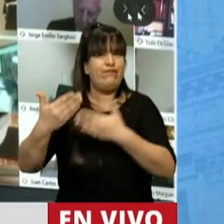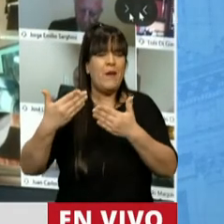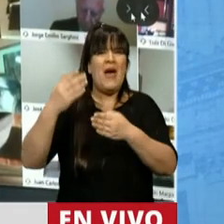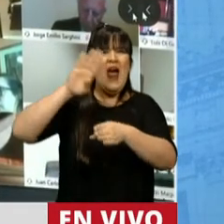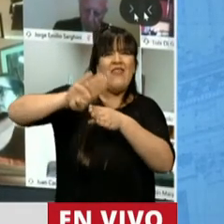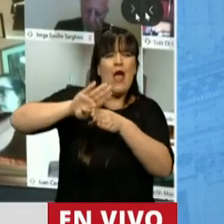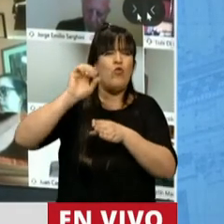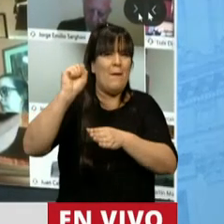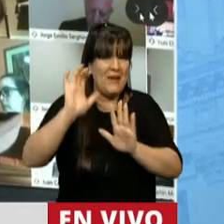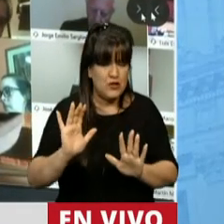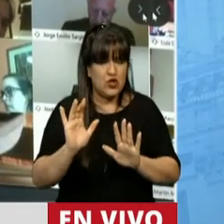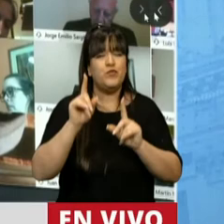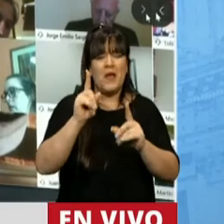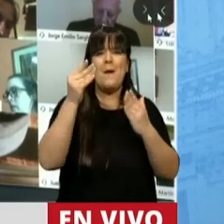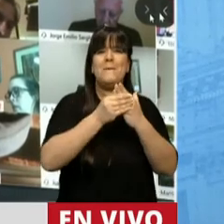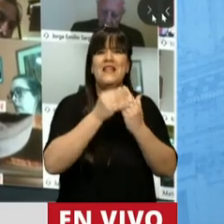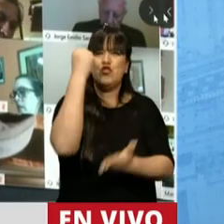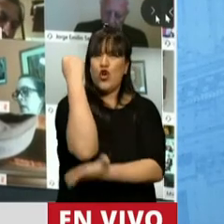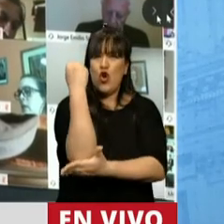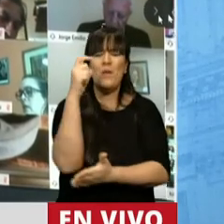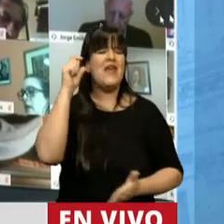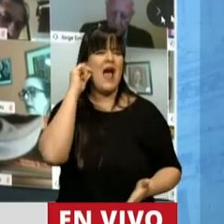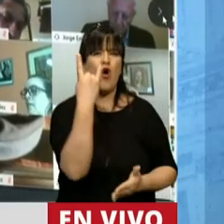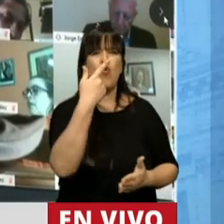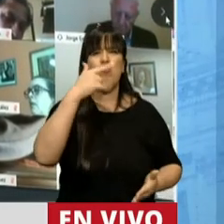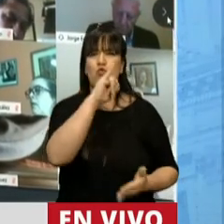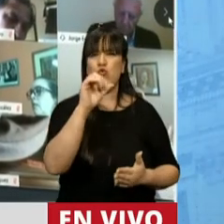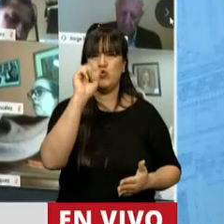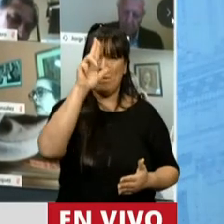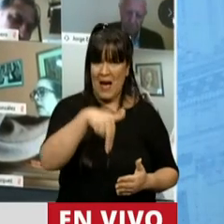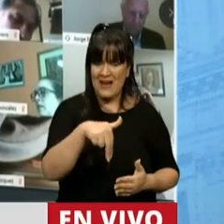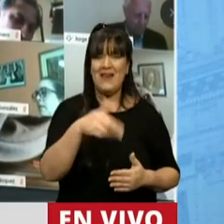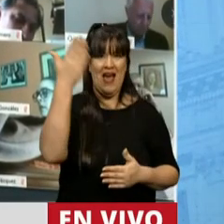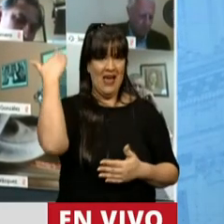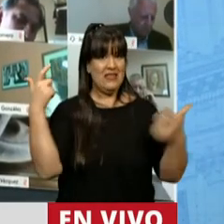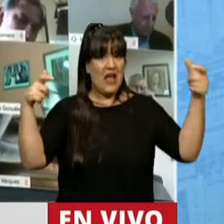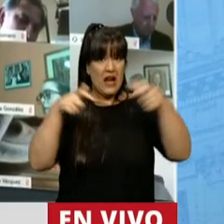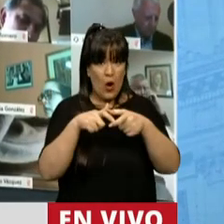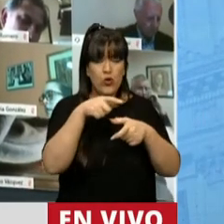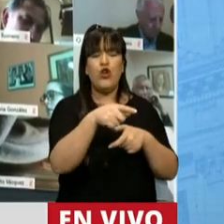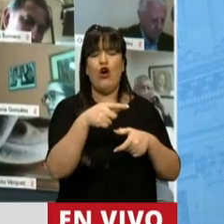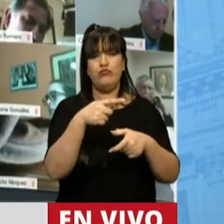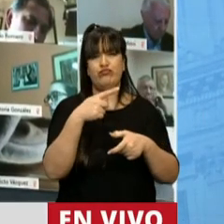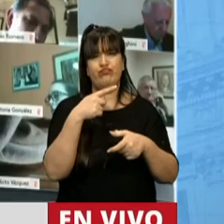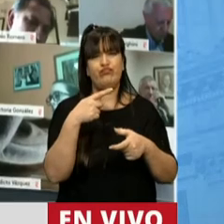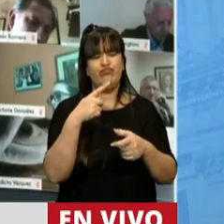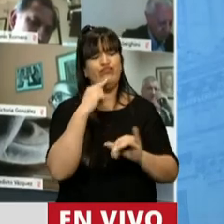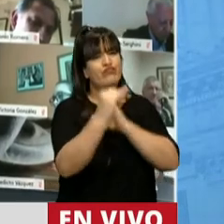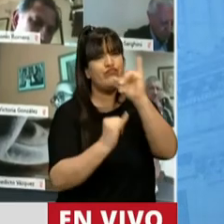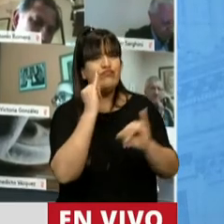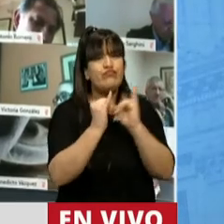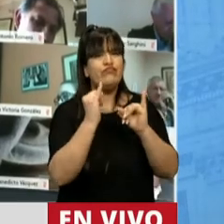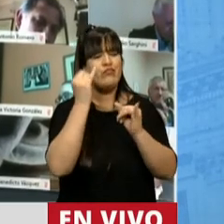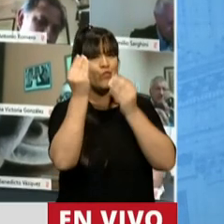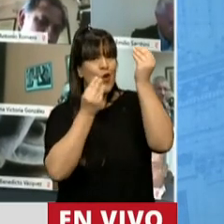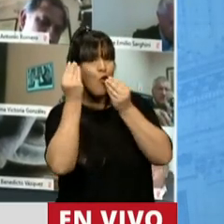pesos. El Ministro Guzmán en la reunión que tuvimos también nos planteó su